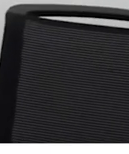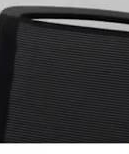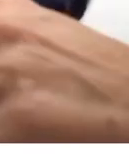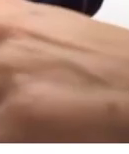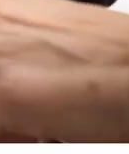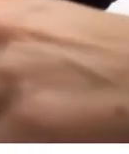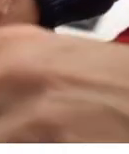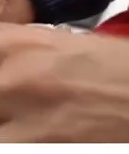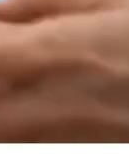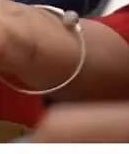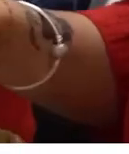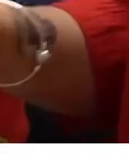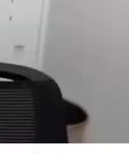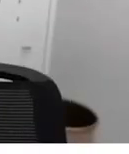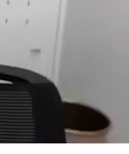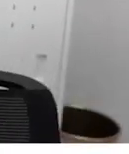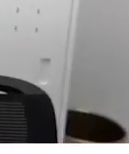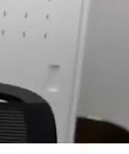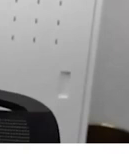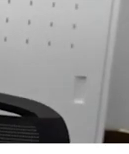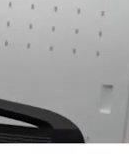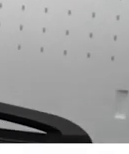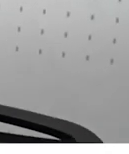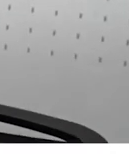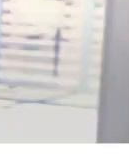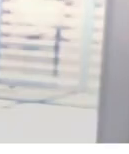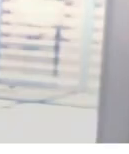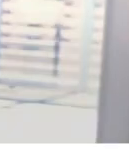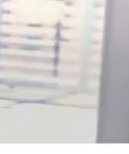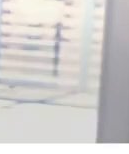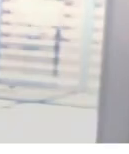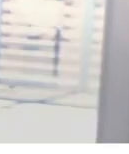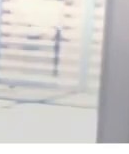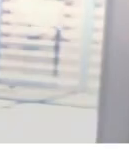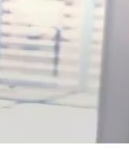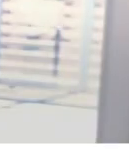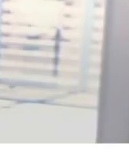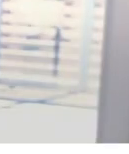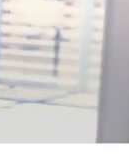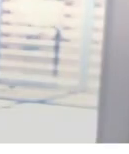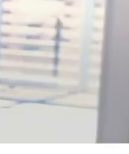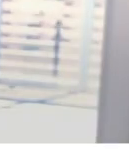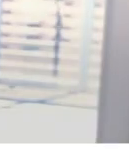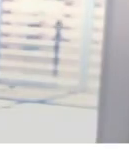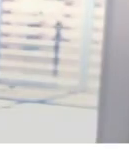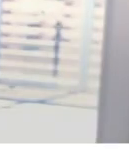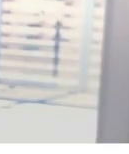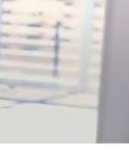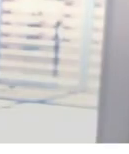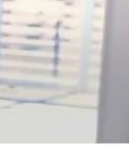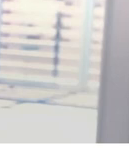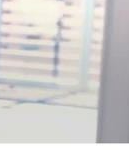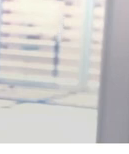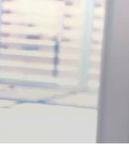vez, darle una serie de ayudas para que mantengan una determinada calidad de vida. ¿Qué es lo que he aprendido? Pues, hombre, el día a día de montones de